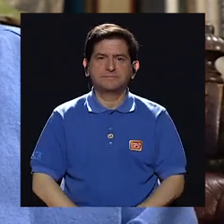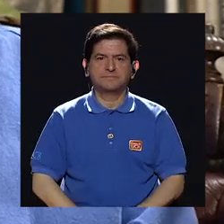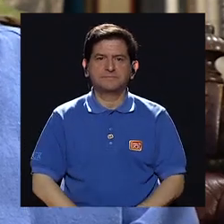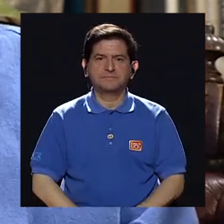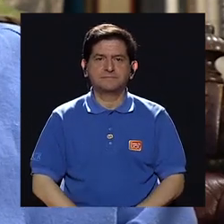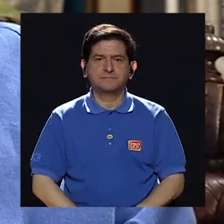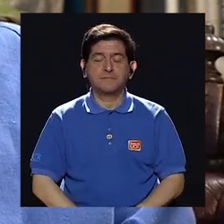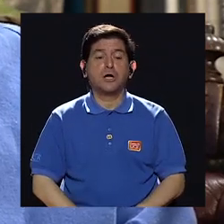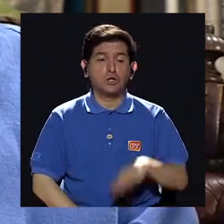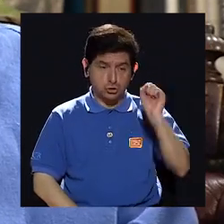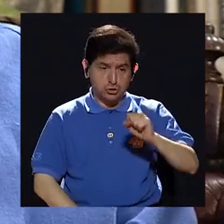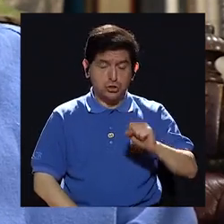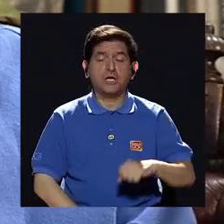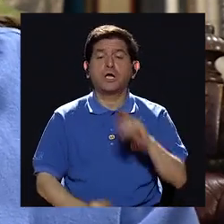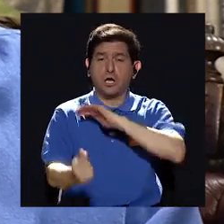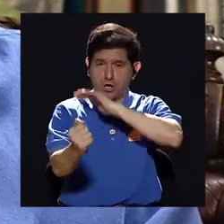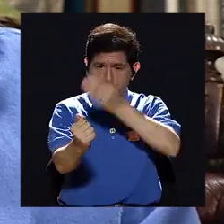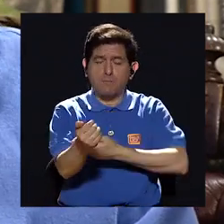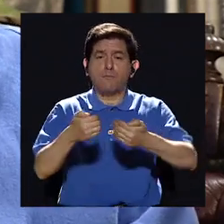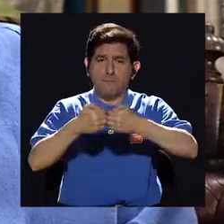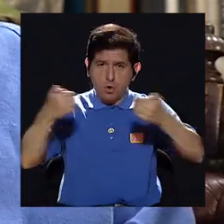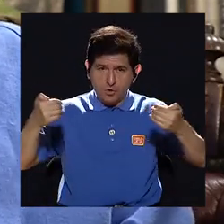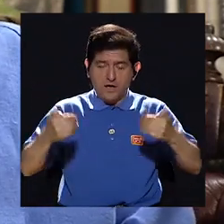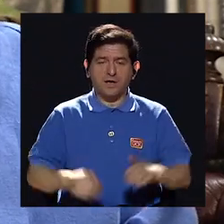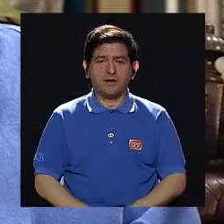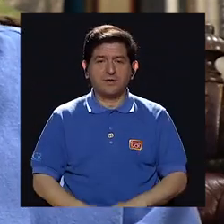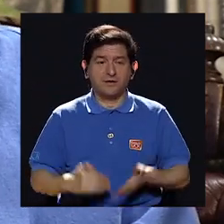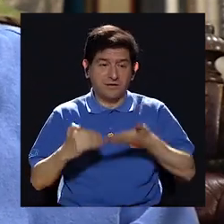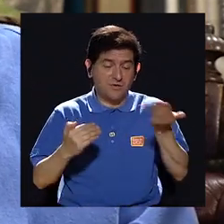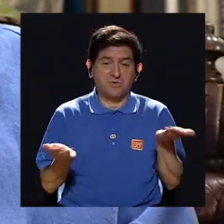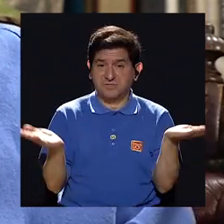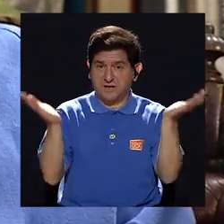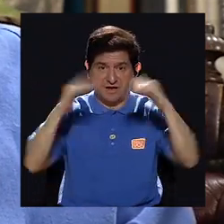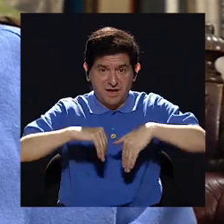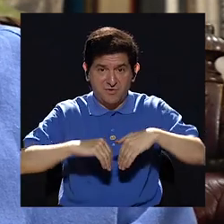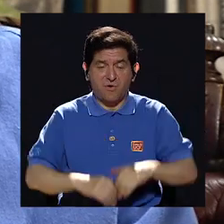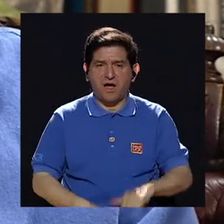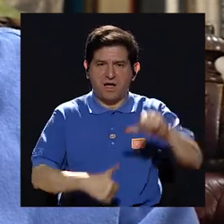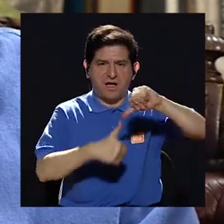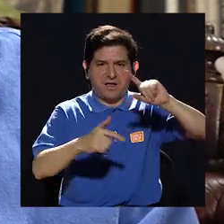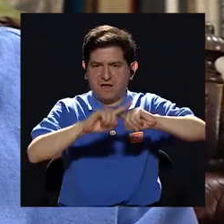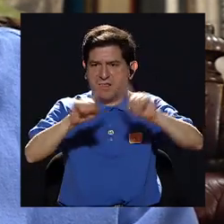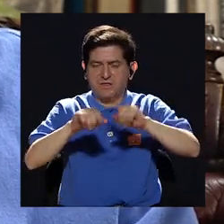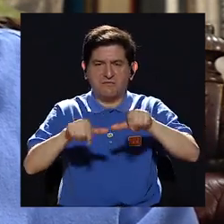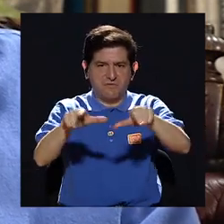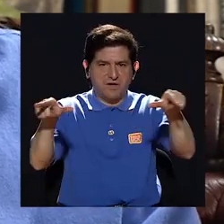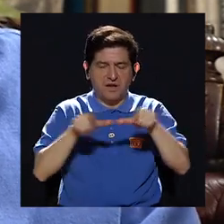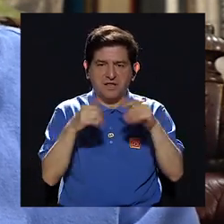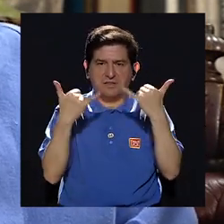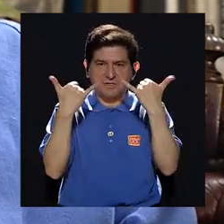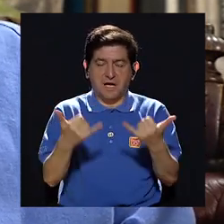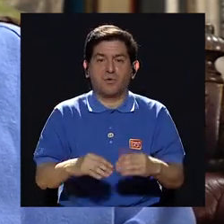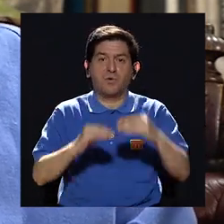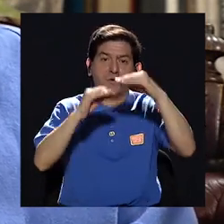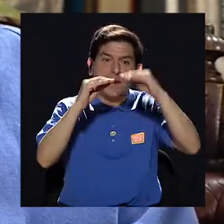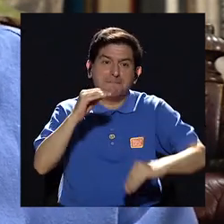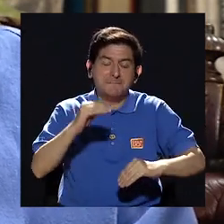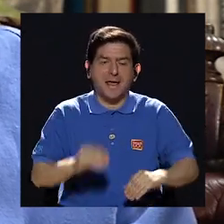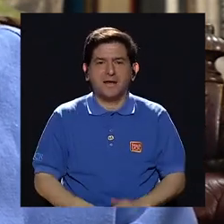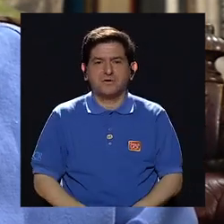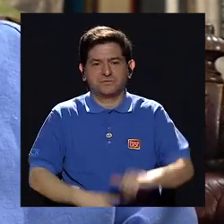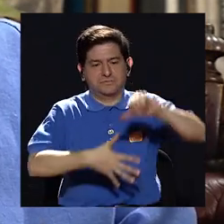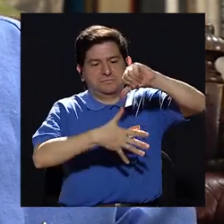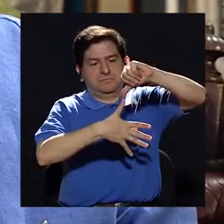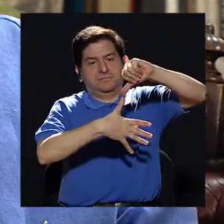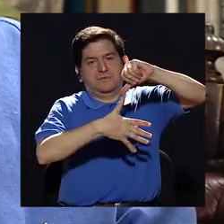hay separación de poderes, cosa que no hay en Centroamérica en muchos lugares ahora y menos en América